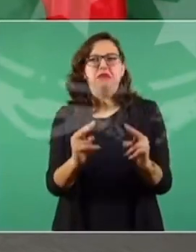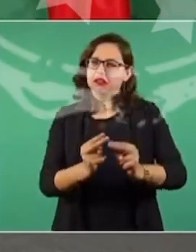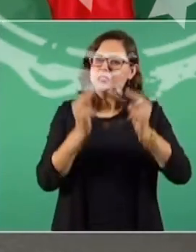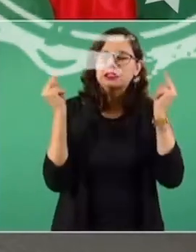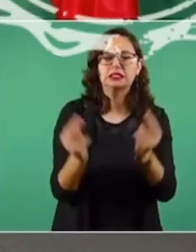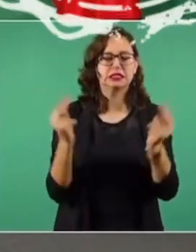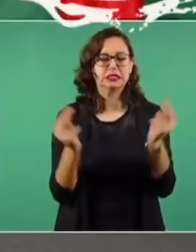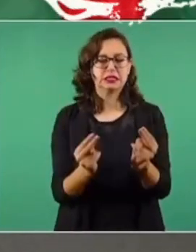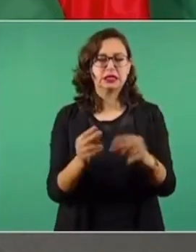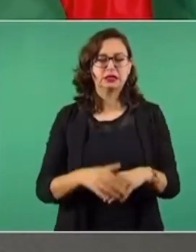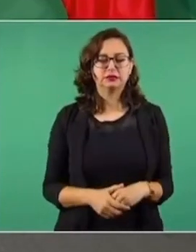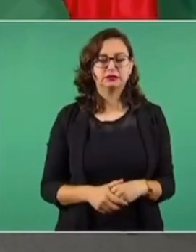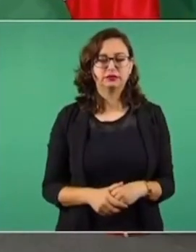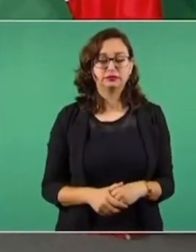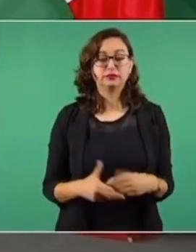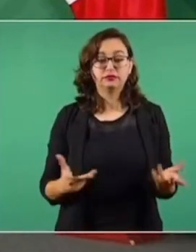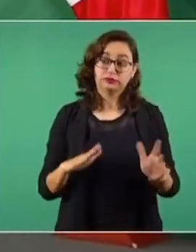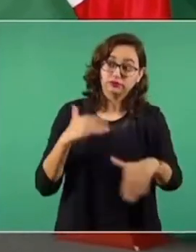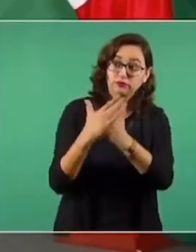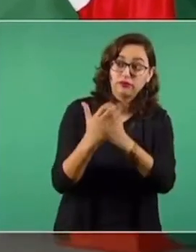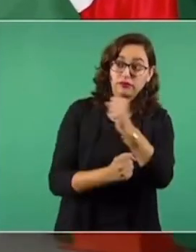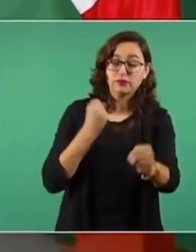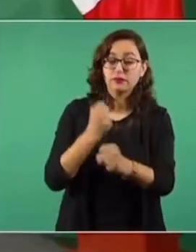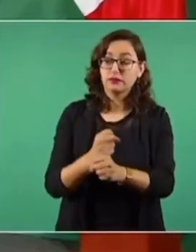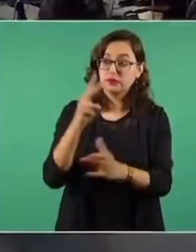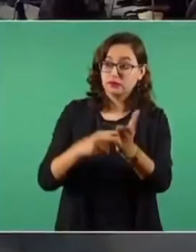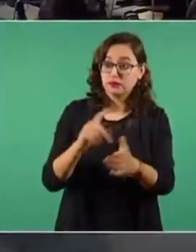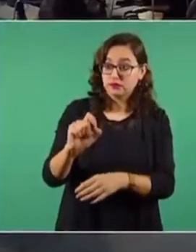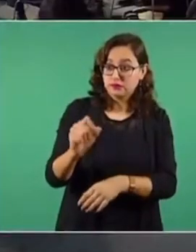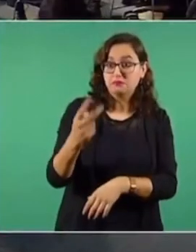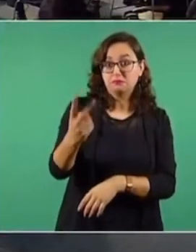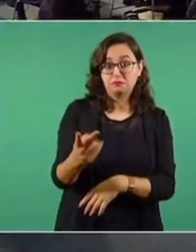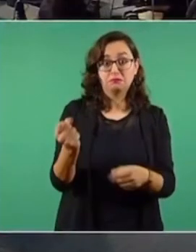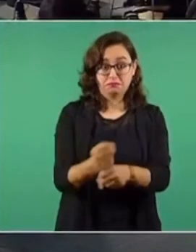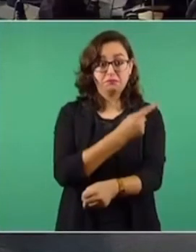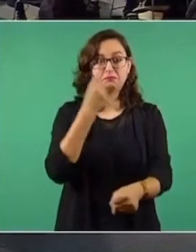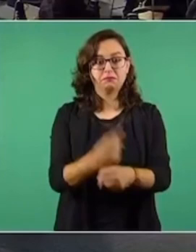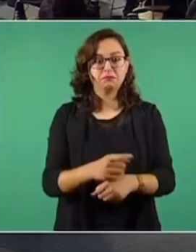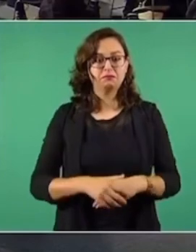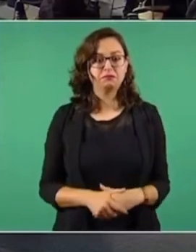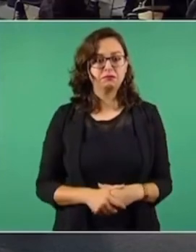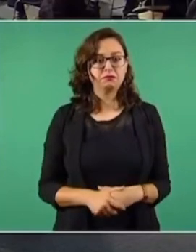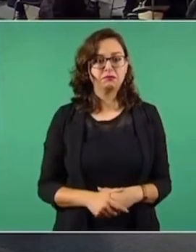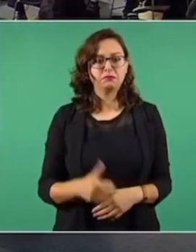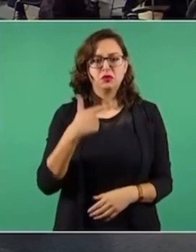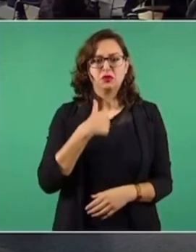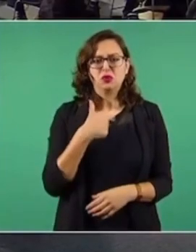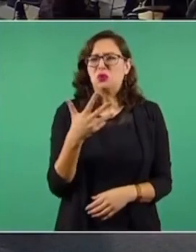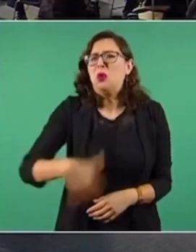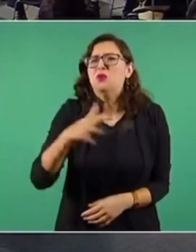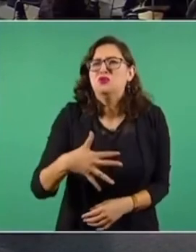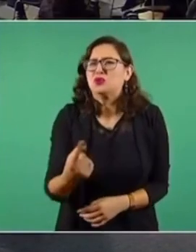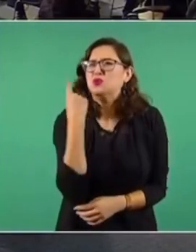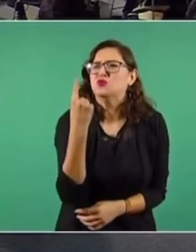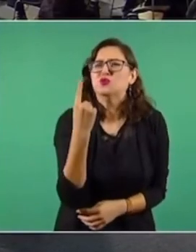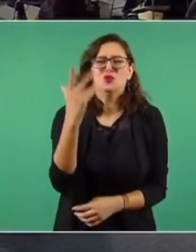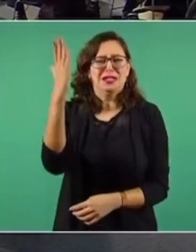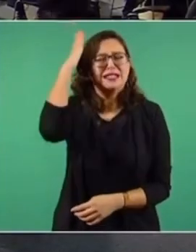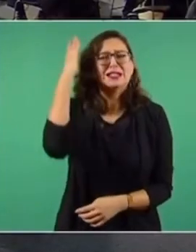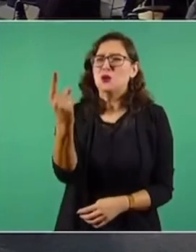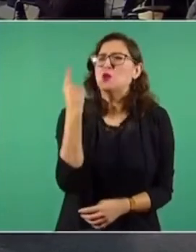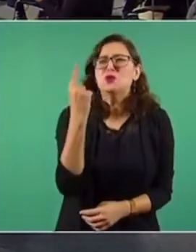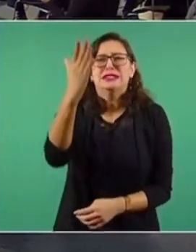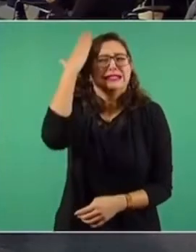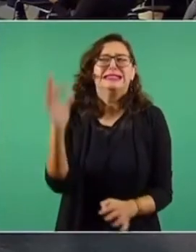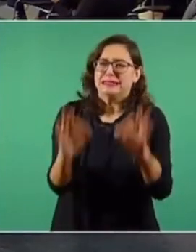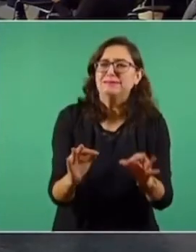Viene ahora la revocación del mandato, tienen esa oportunidad. ver, un líder, un líder de a veras no